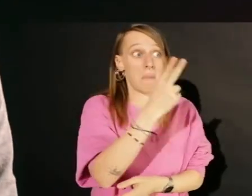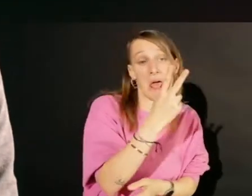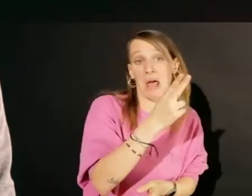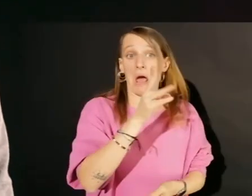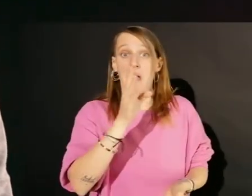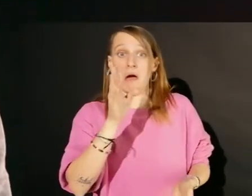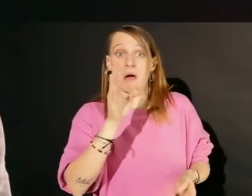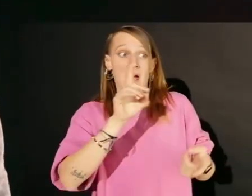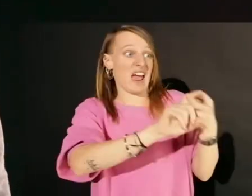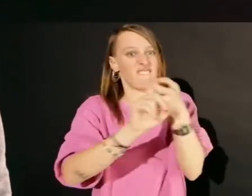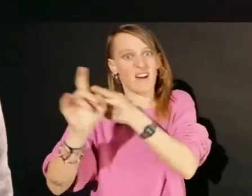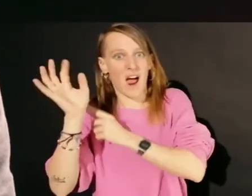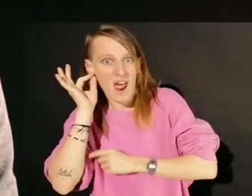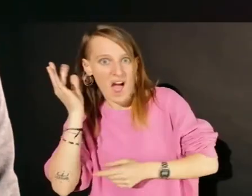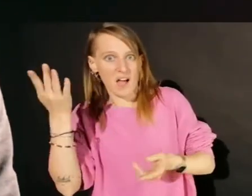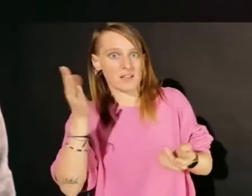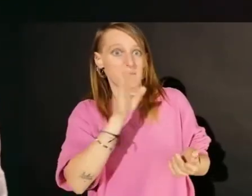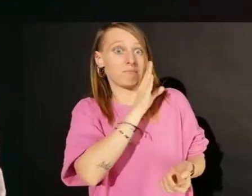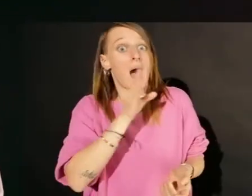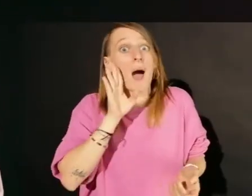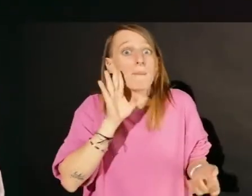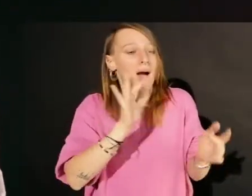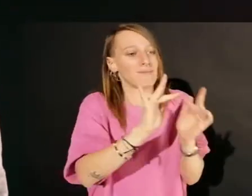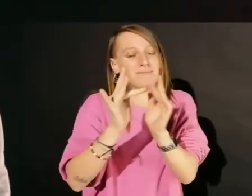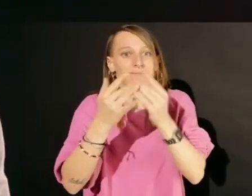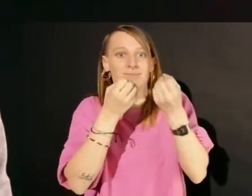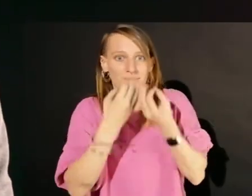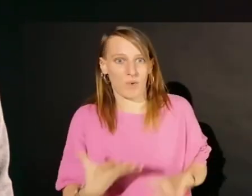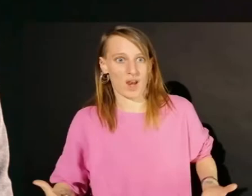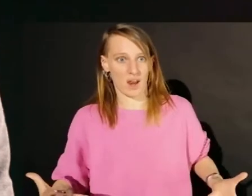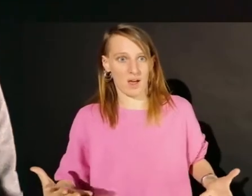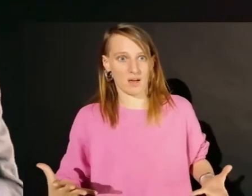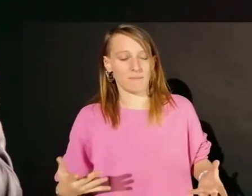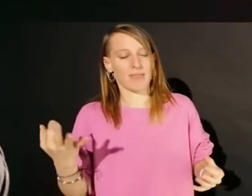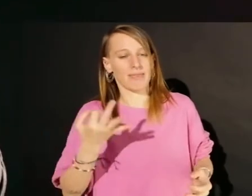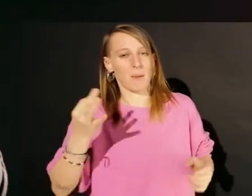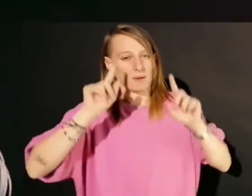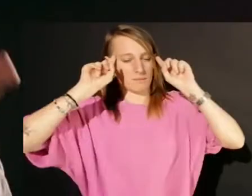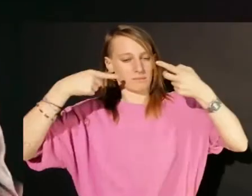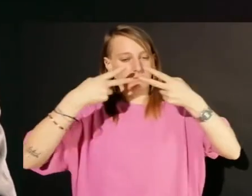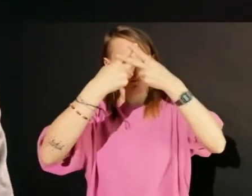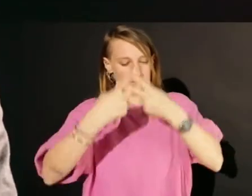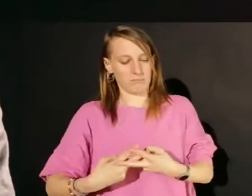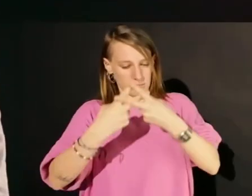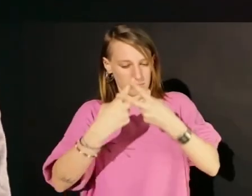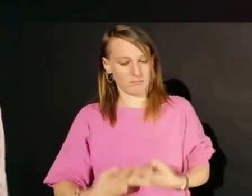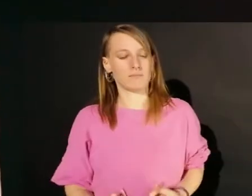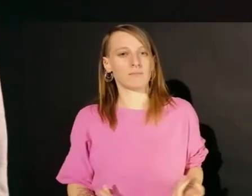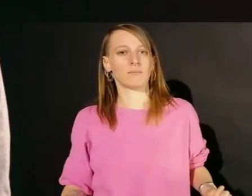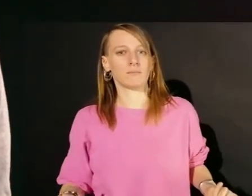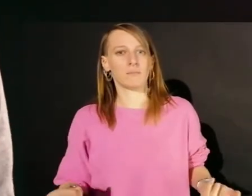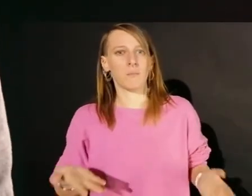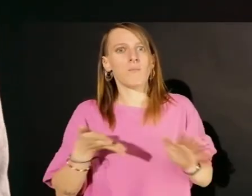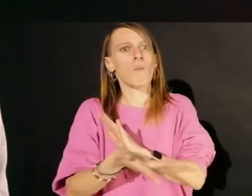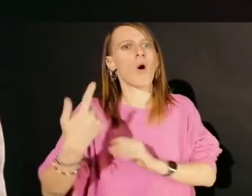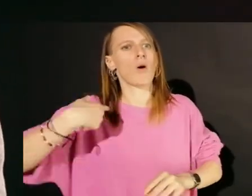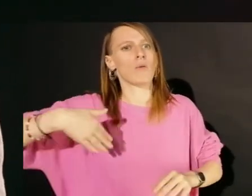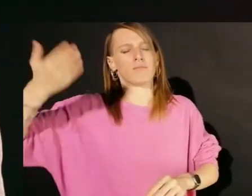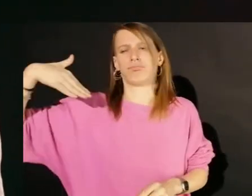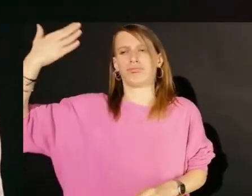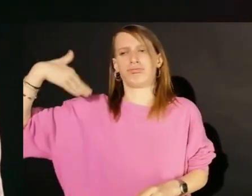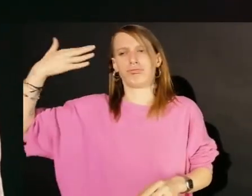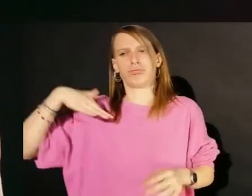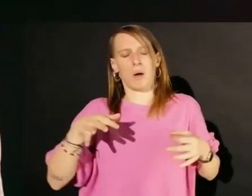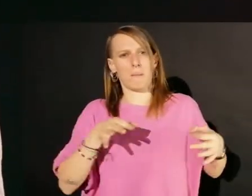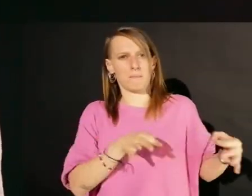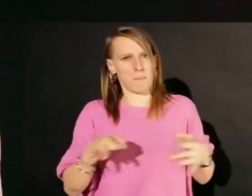pareja, con tus hermanas, con tu madre, tienes que hacer una revisión de tus privilegios, no veníamos programados